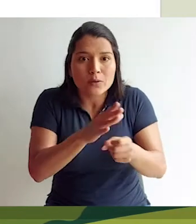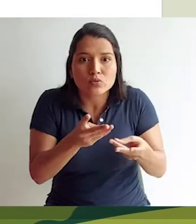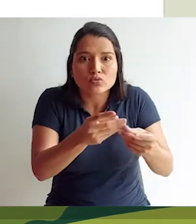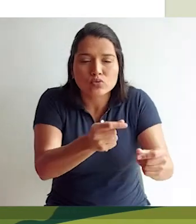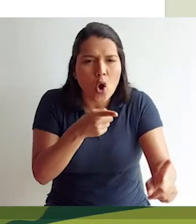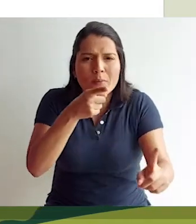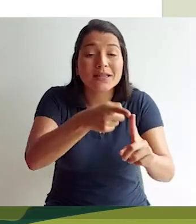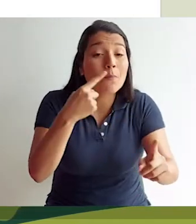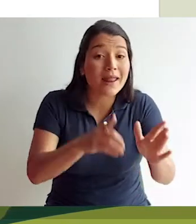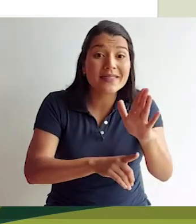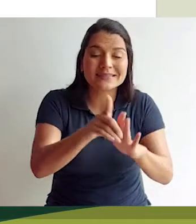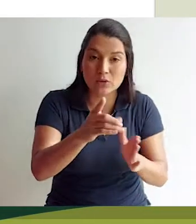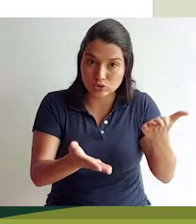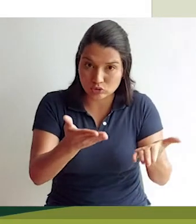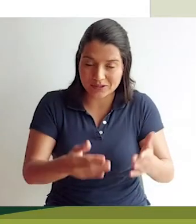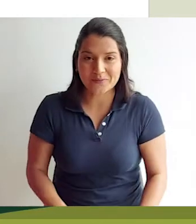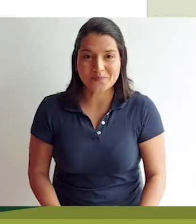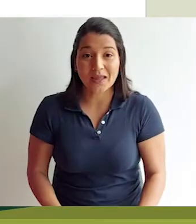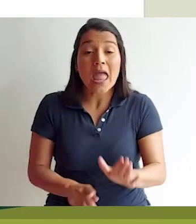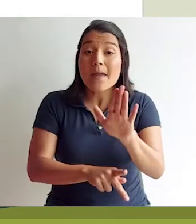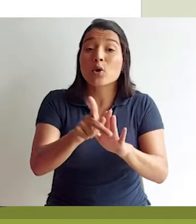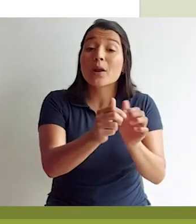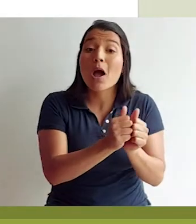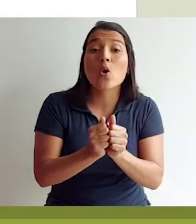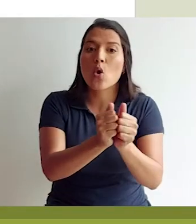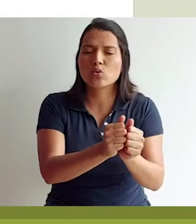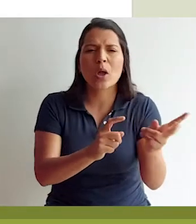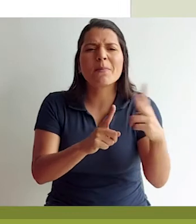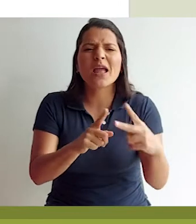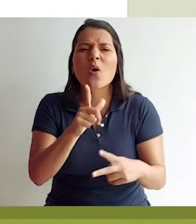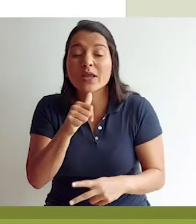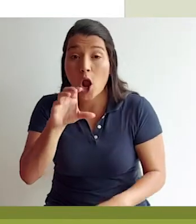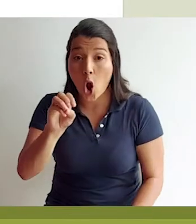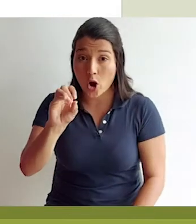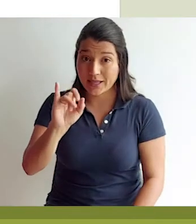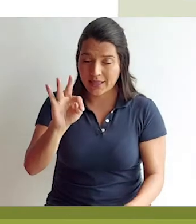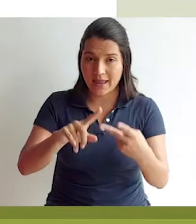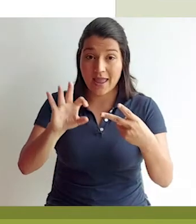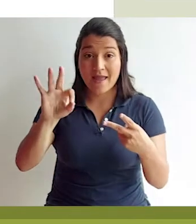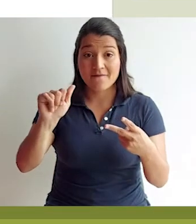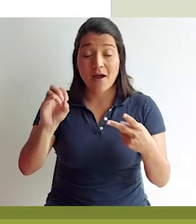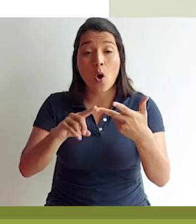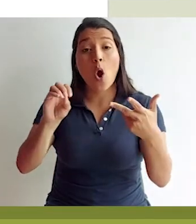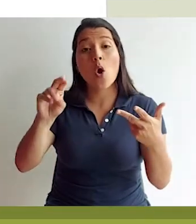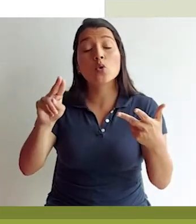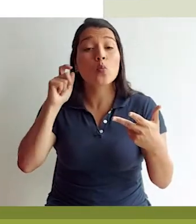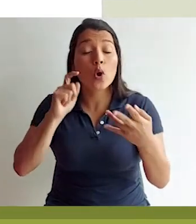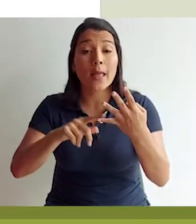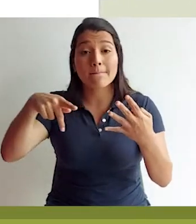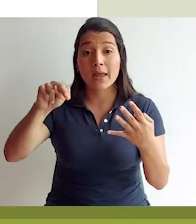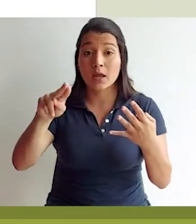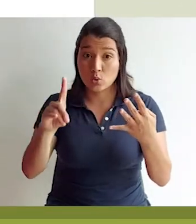Fondo Conjunto para los ODS, con el fin de promover el aceleramiento de los Objetivos de Desarrollo Sostenible. El programa